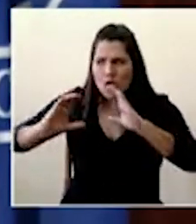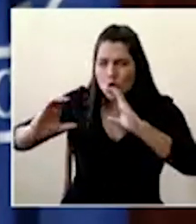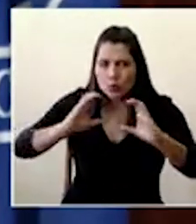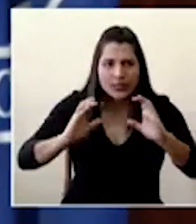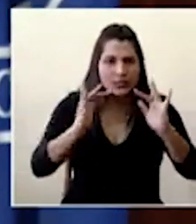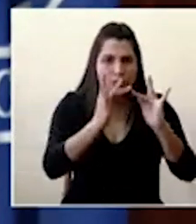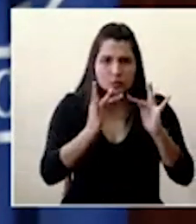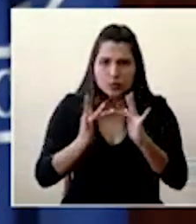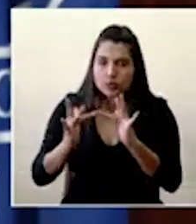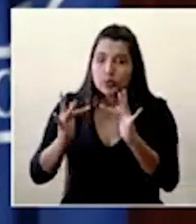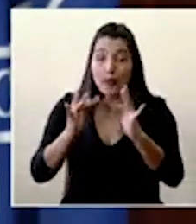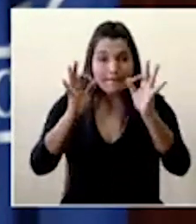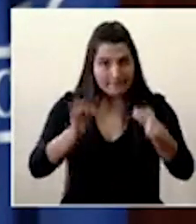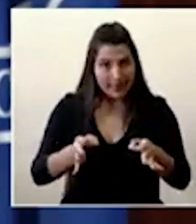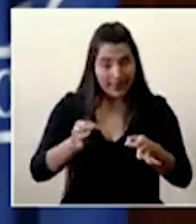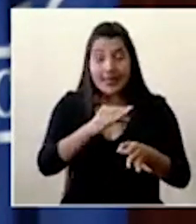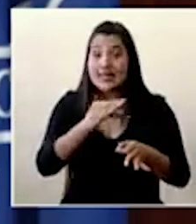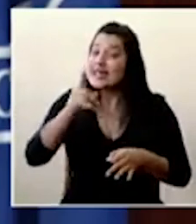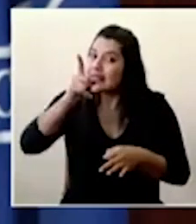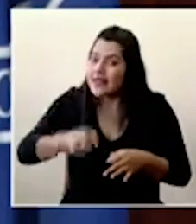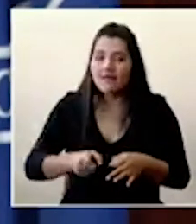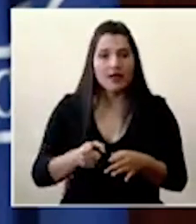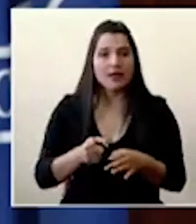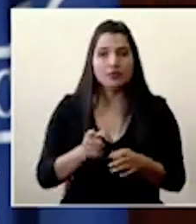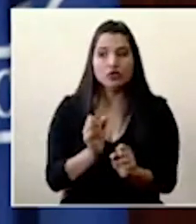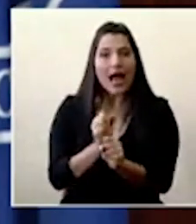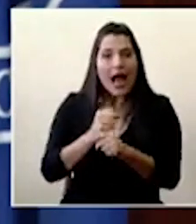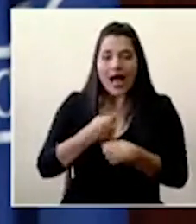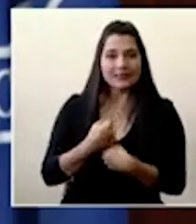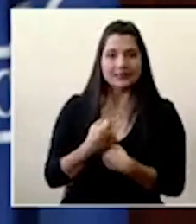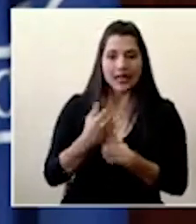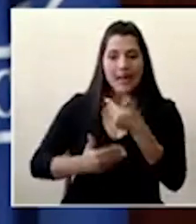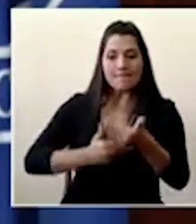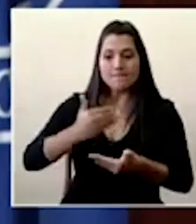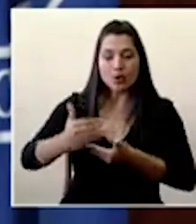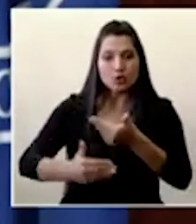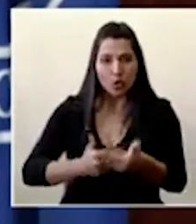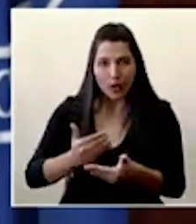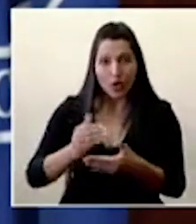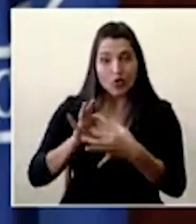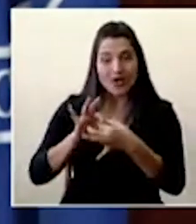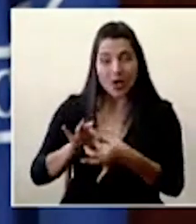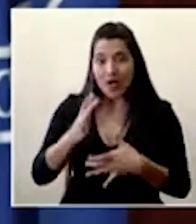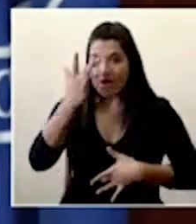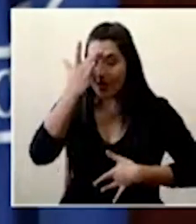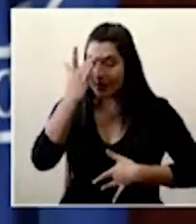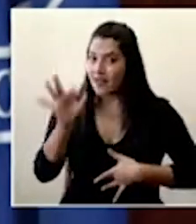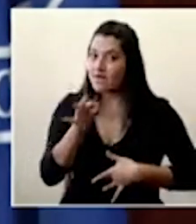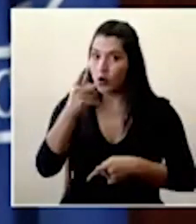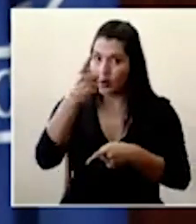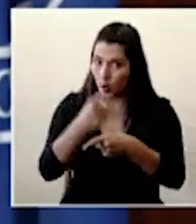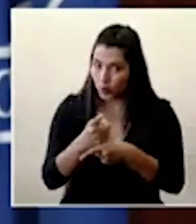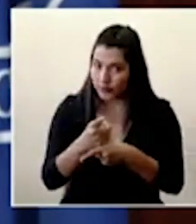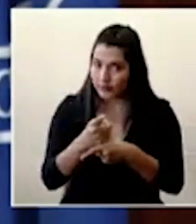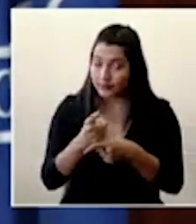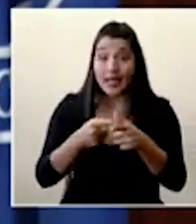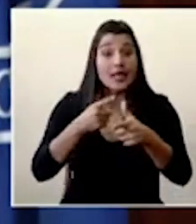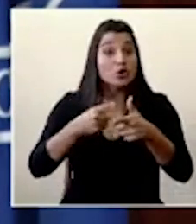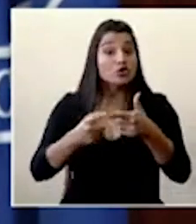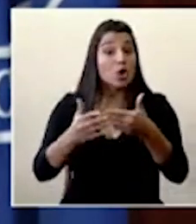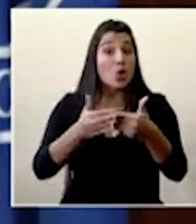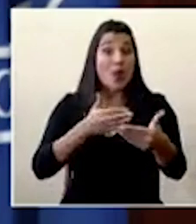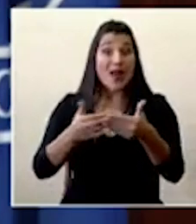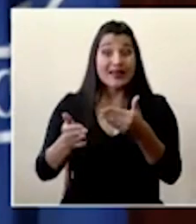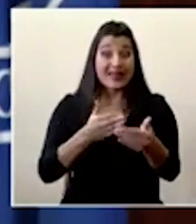sincronizado y tenemos que hacer las actuaciones epidemiológicas oportunamente. Así que cualquier retraso en la